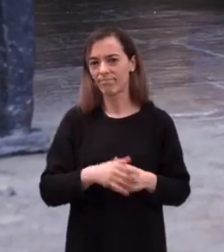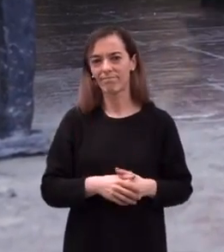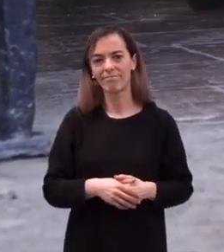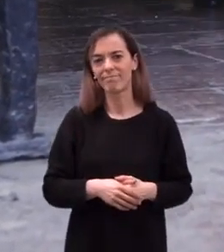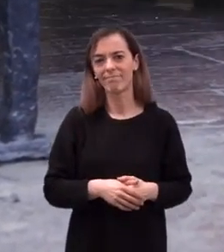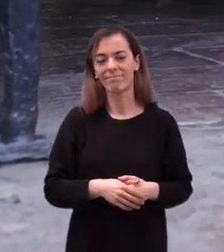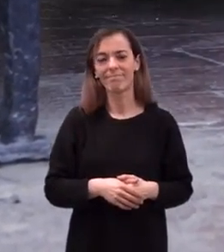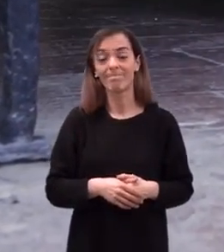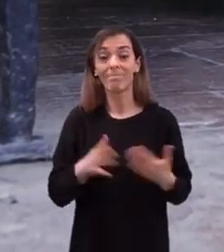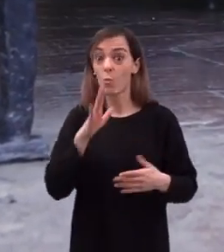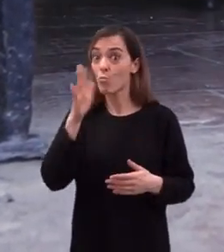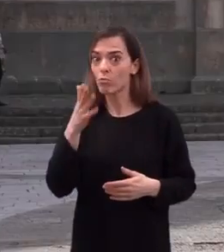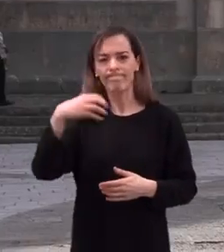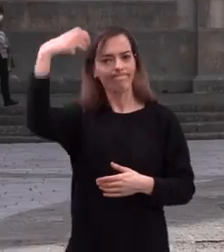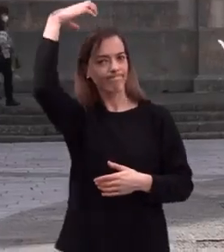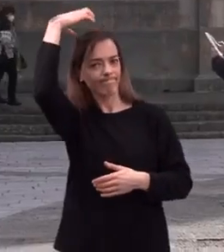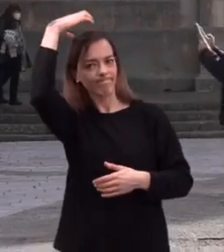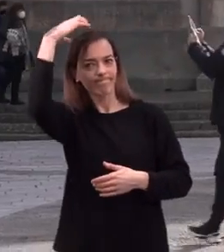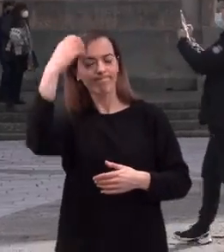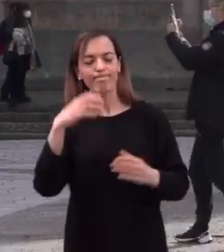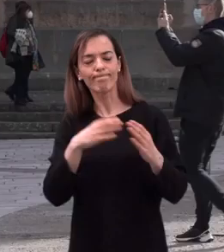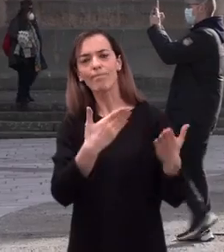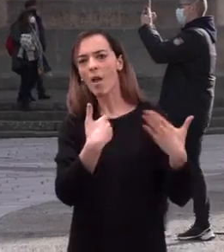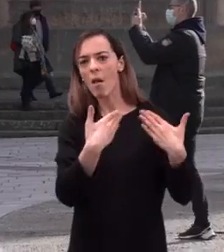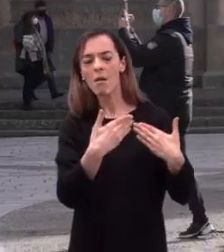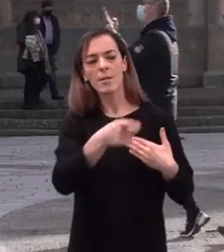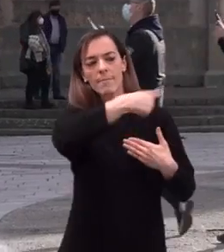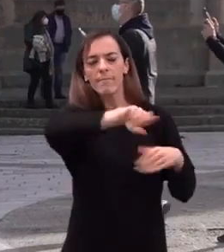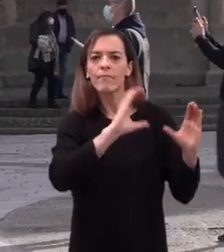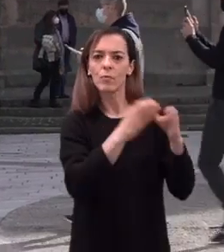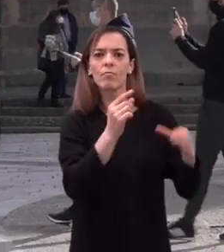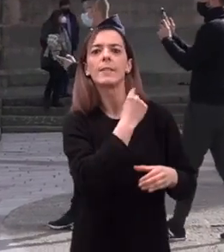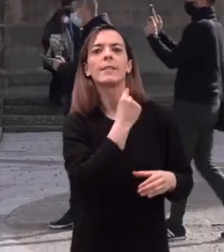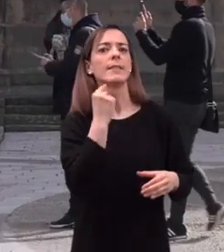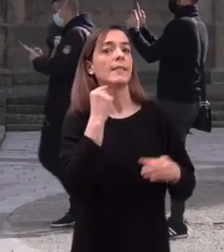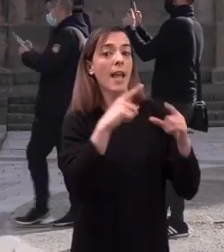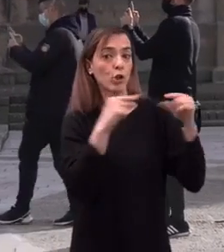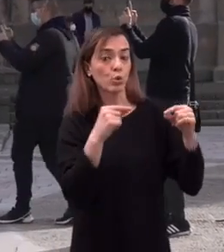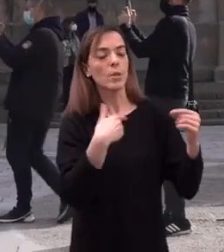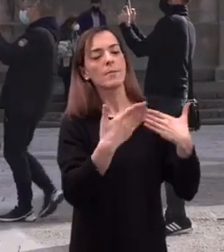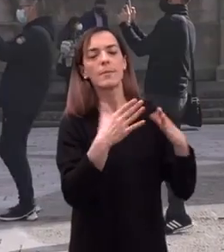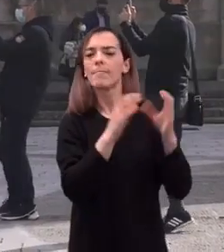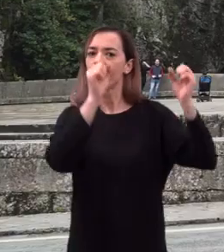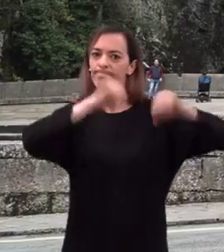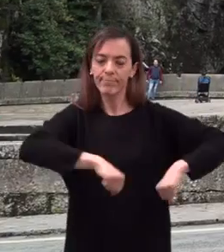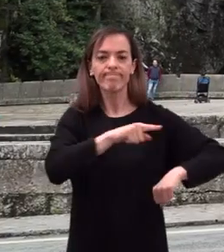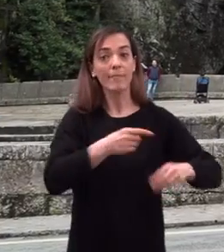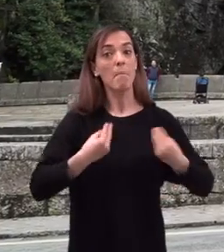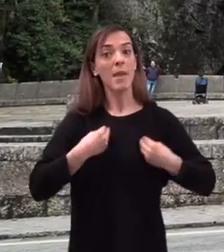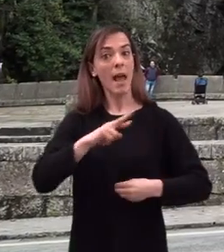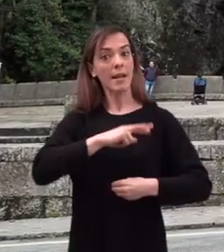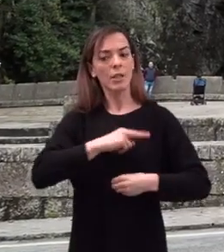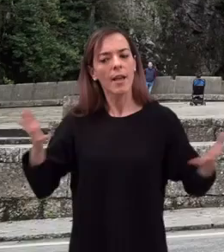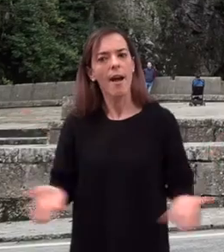Por lo que la corona, en colaboración con los prelados asturianos, impulsó la normalización de la vida religiosa